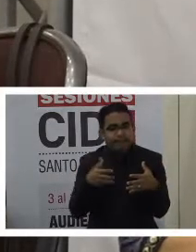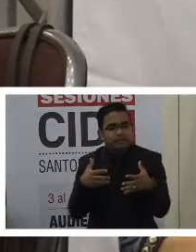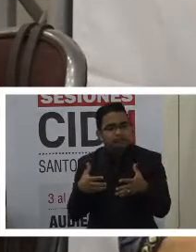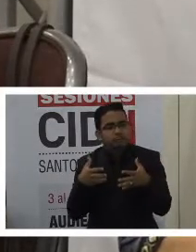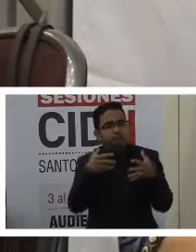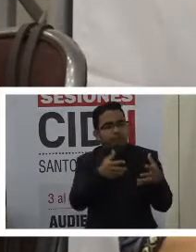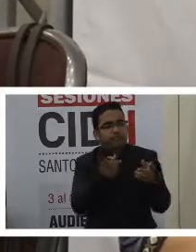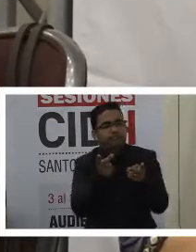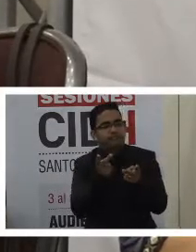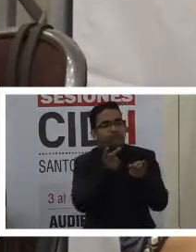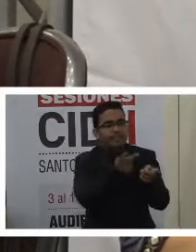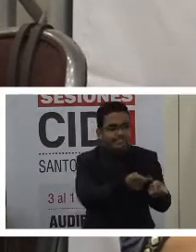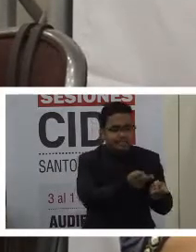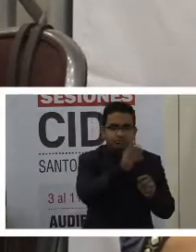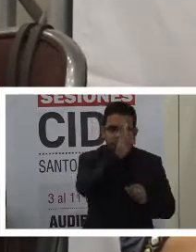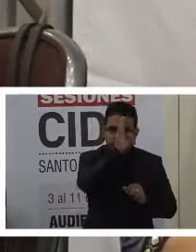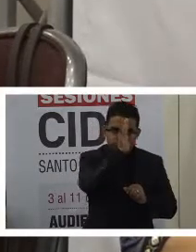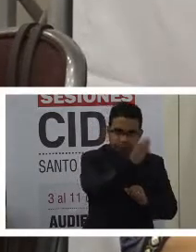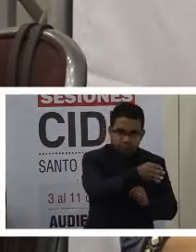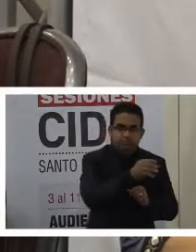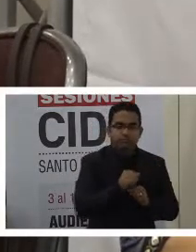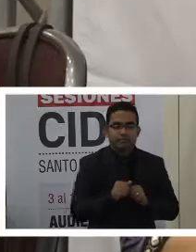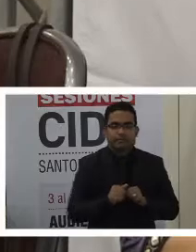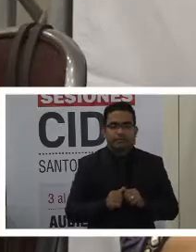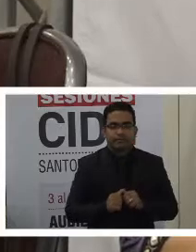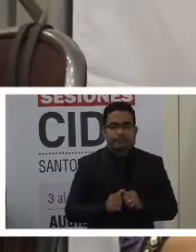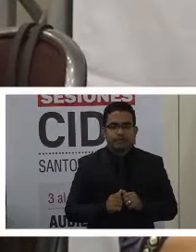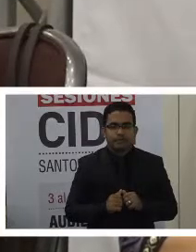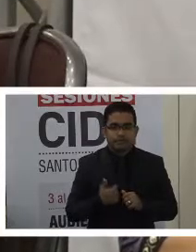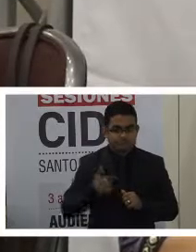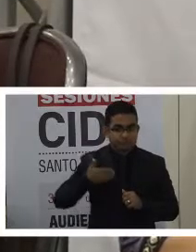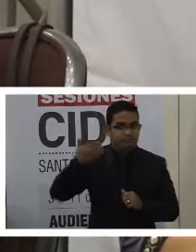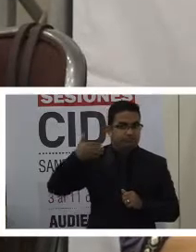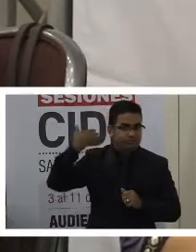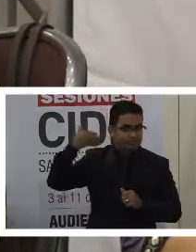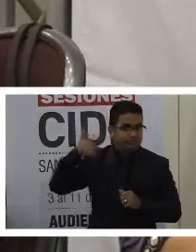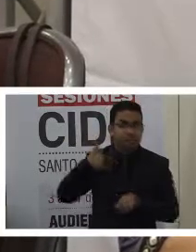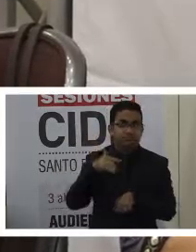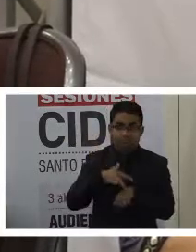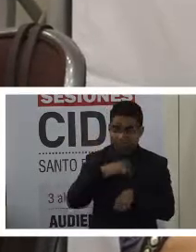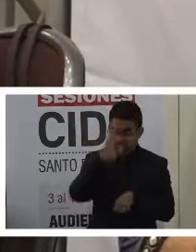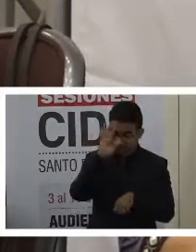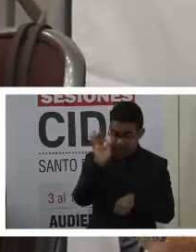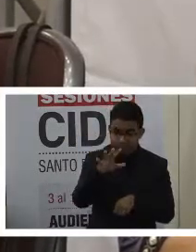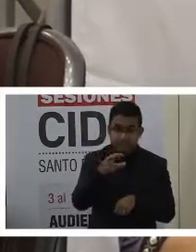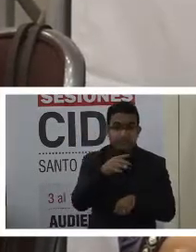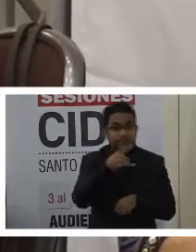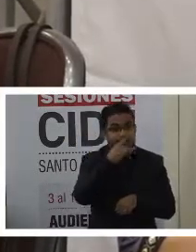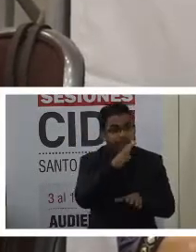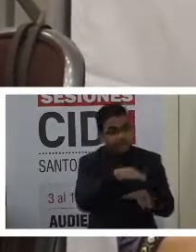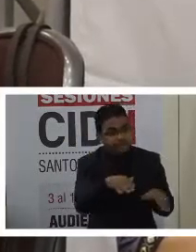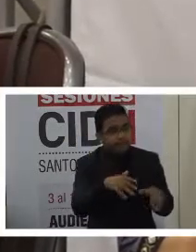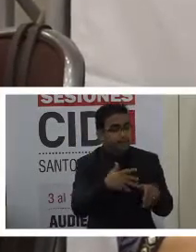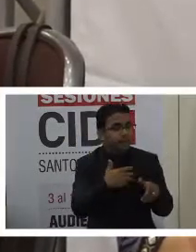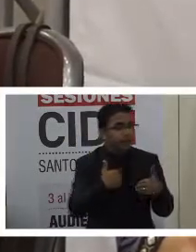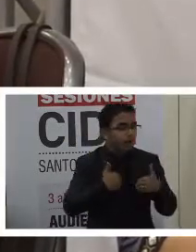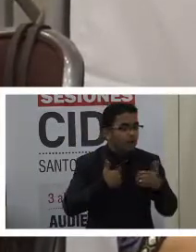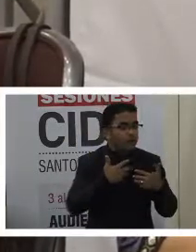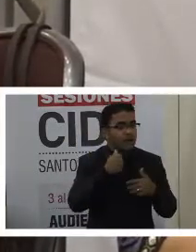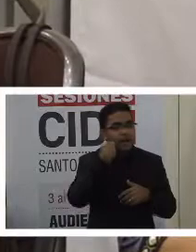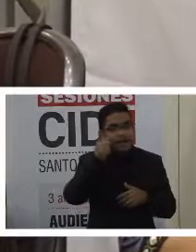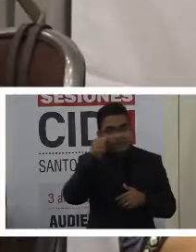particularmente lo he planteado en el tema de niños, niñas y adolescentes,